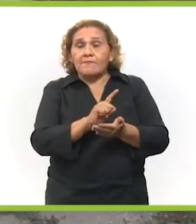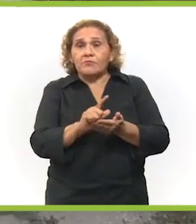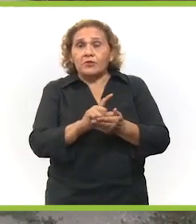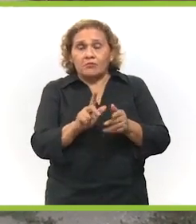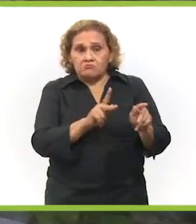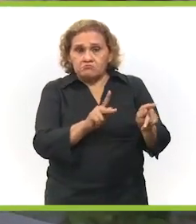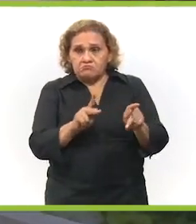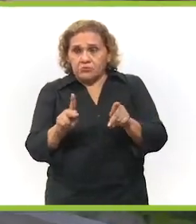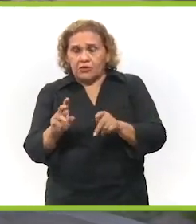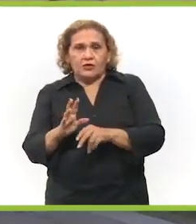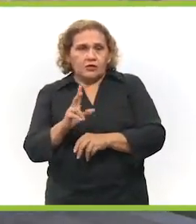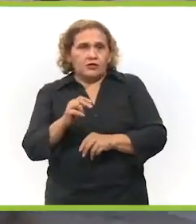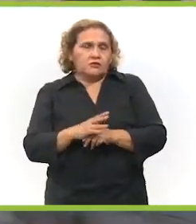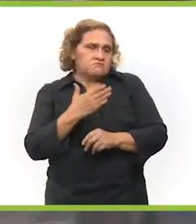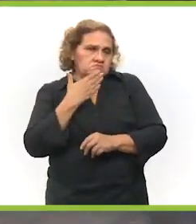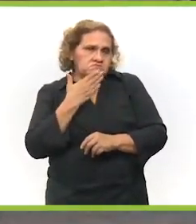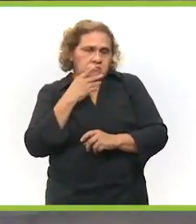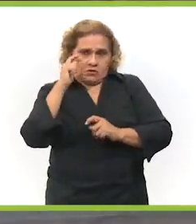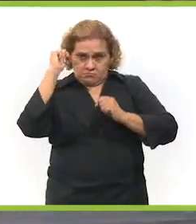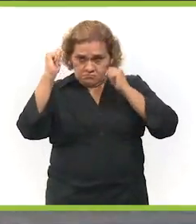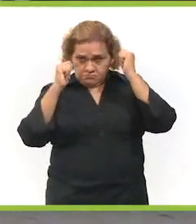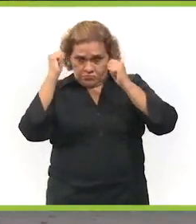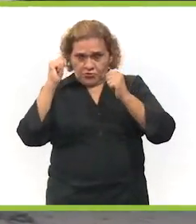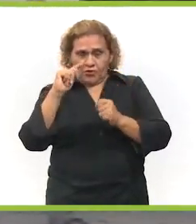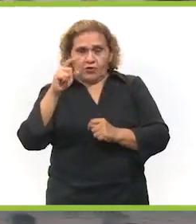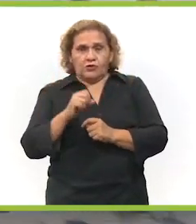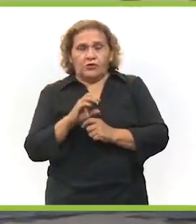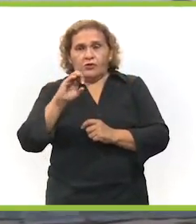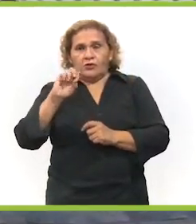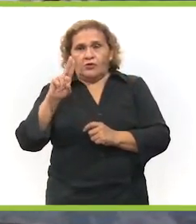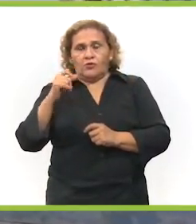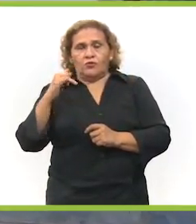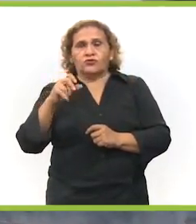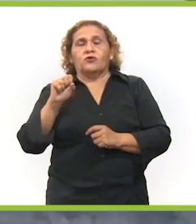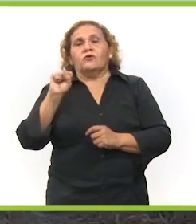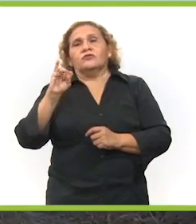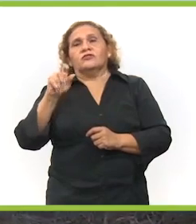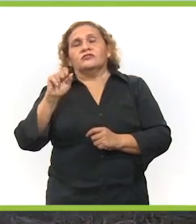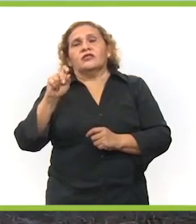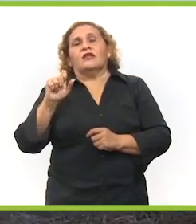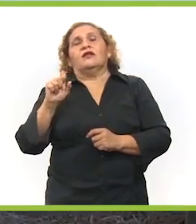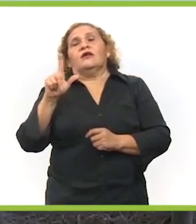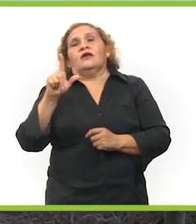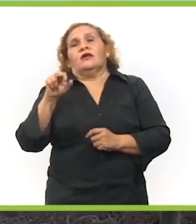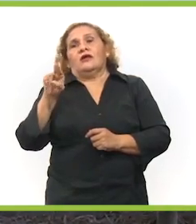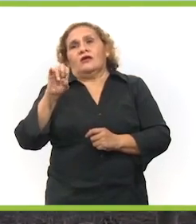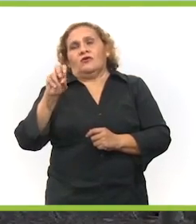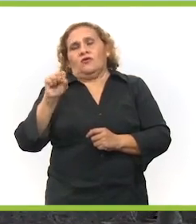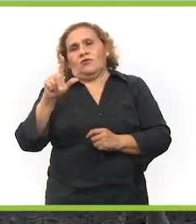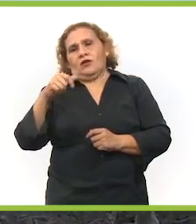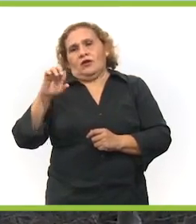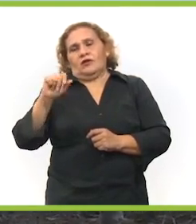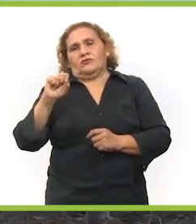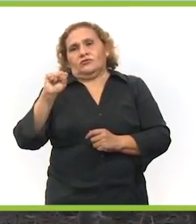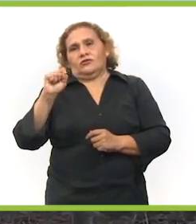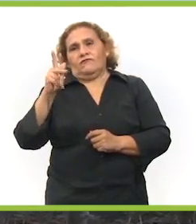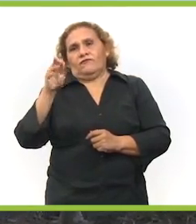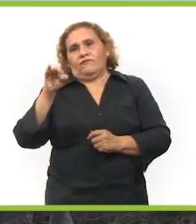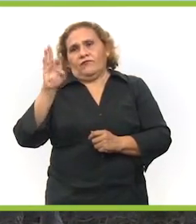que las playas están limpias y además de que también es una muy buena señal para el turismo, pues fueron El Cuyo, Cisal, Río Lagartos, Las Coloradas,